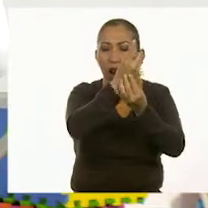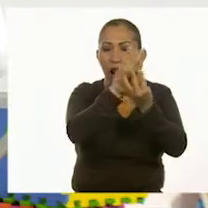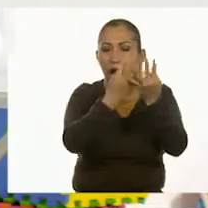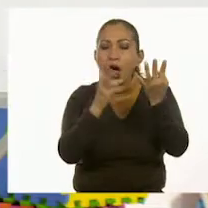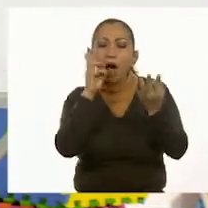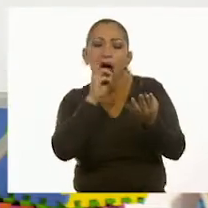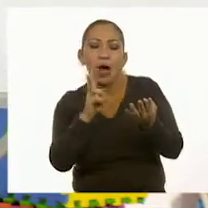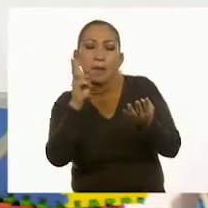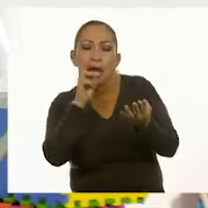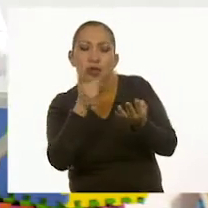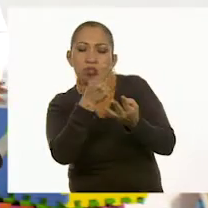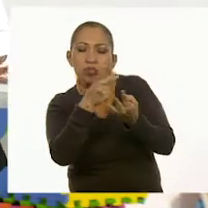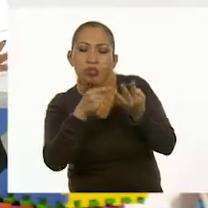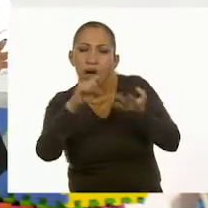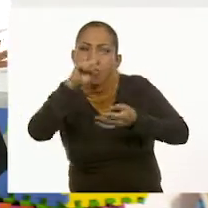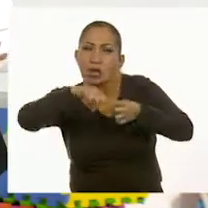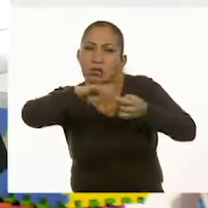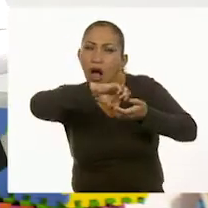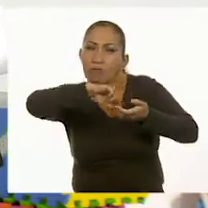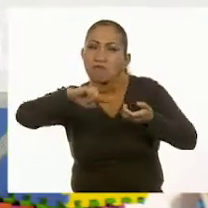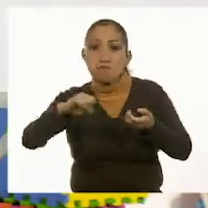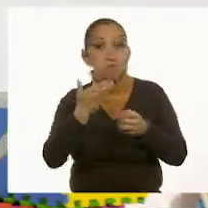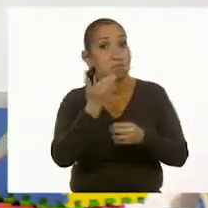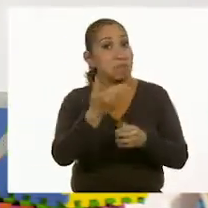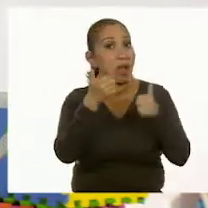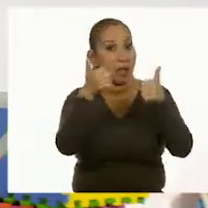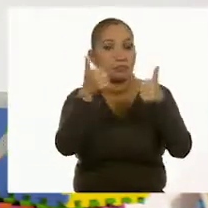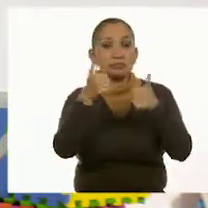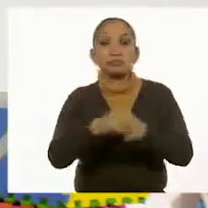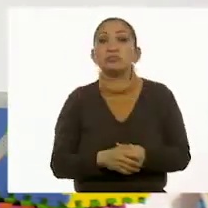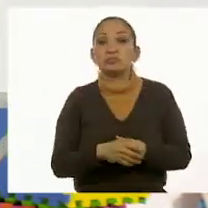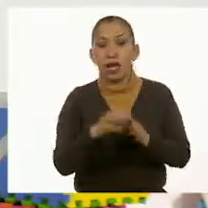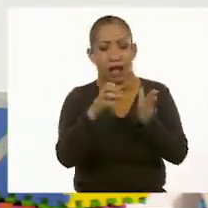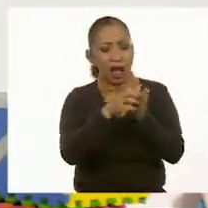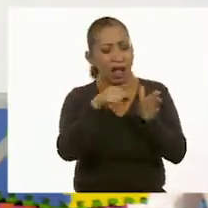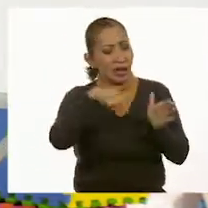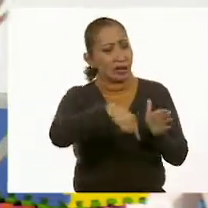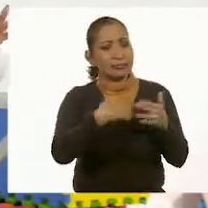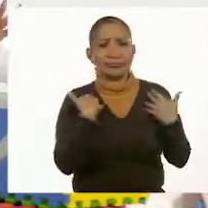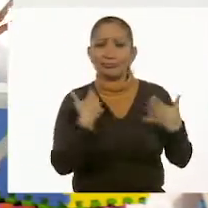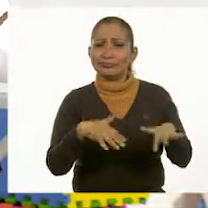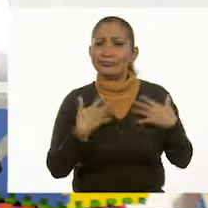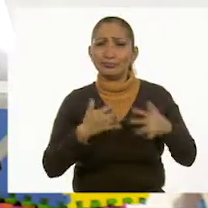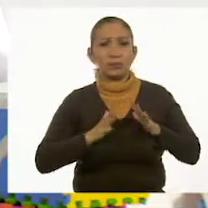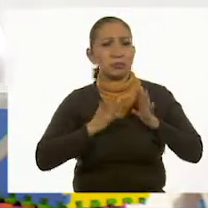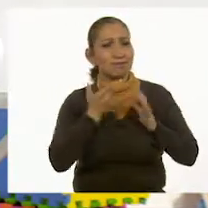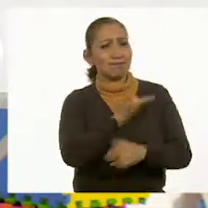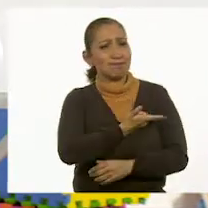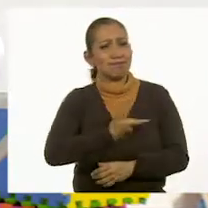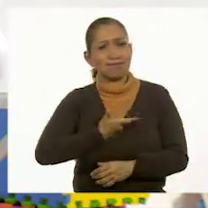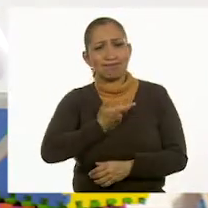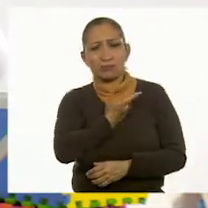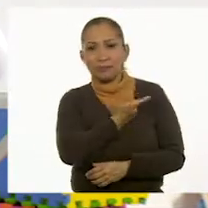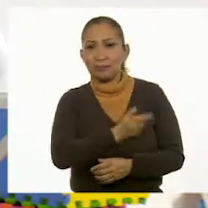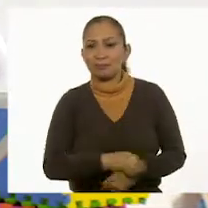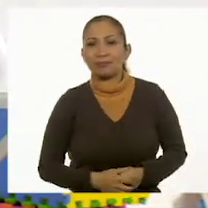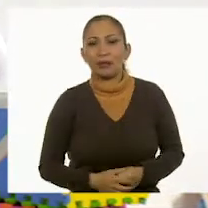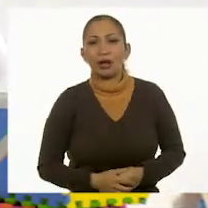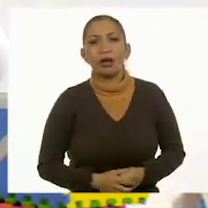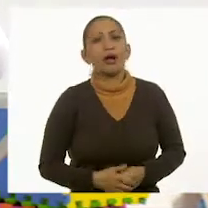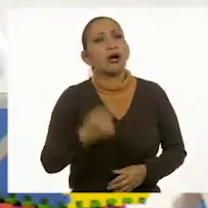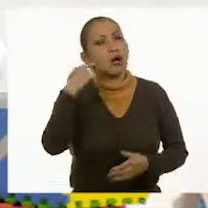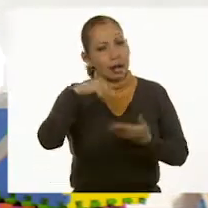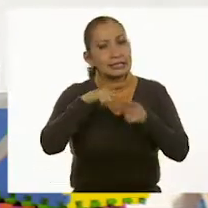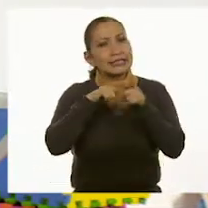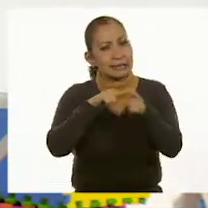al comprobar, al quitar. Muy bien. Ay, creo que esta caja de sorpresas me está gustando mucho. Creo que